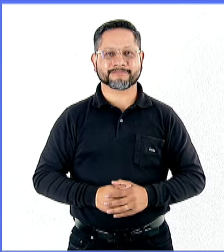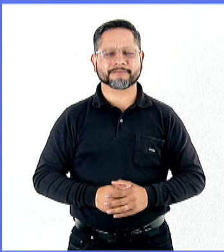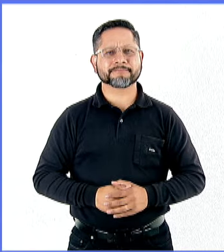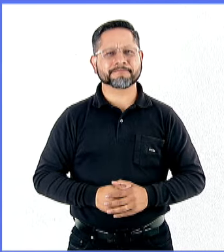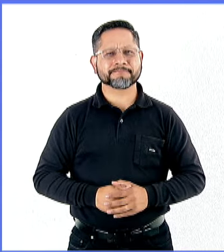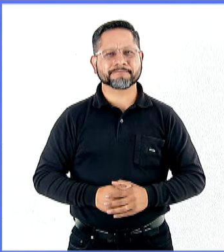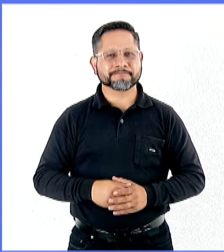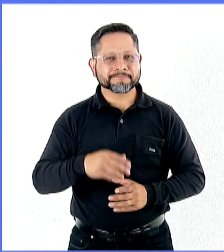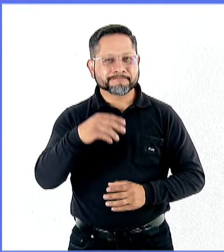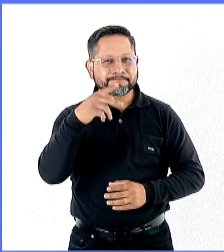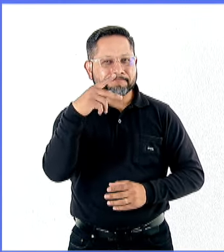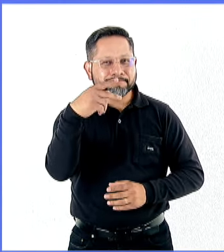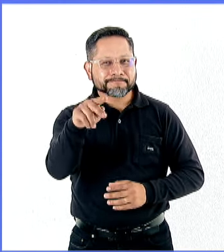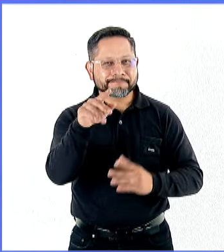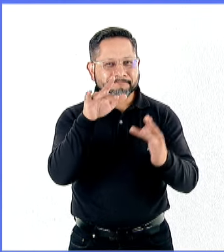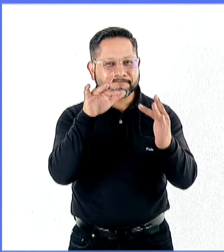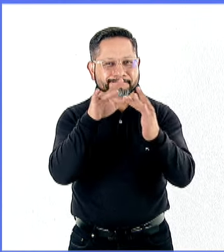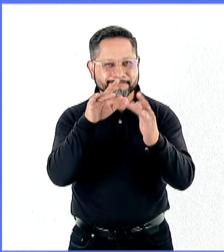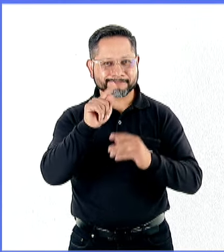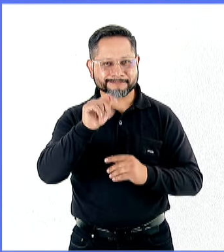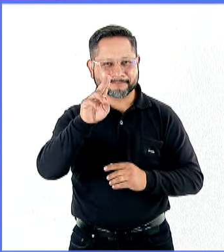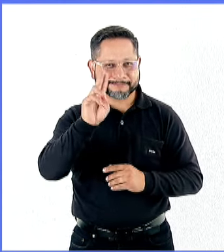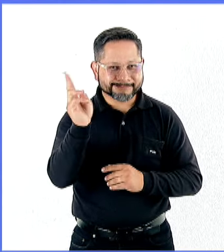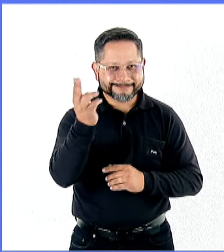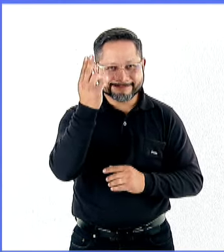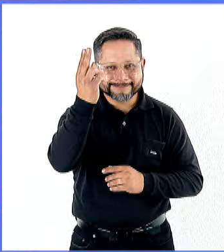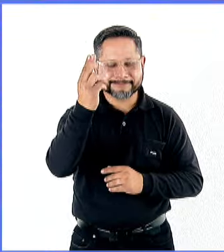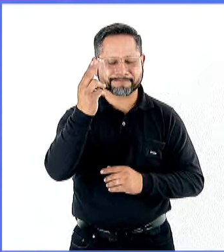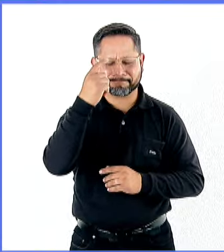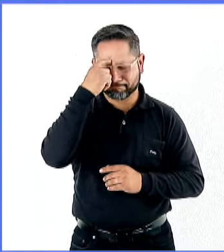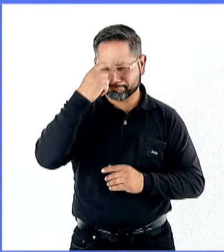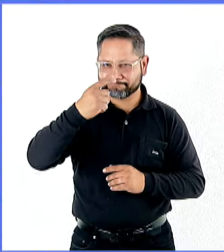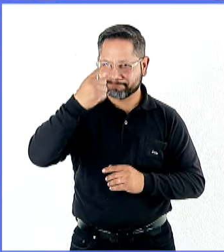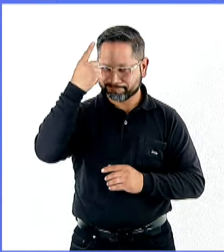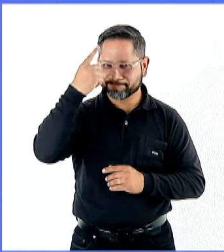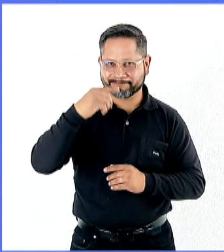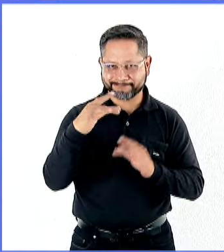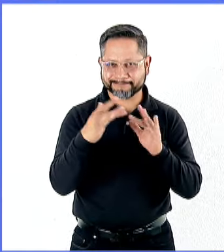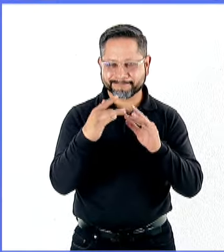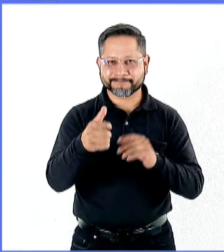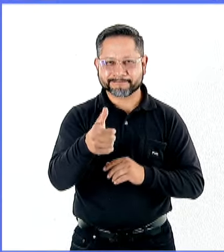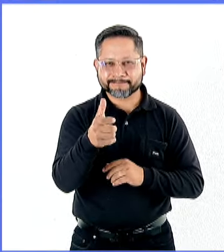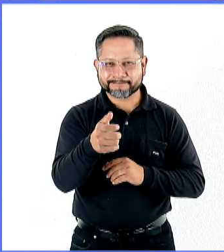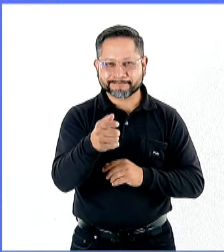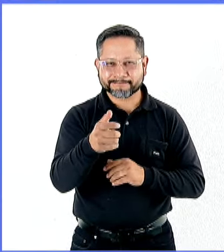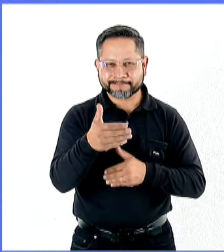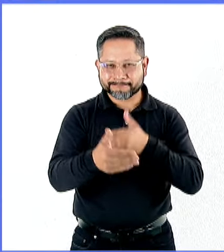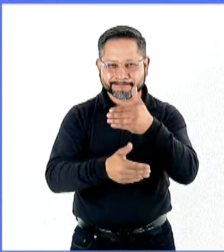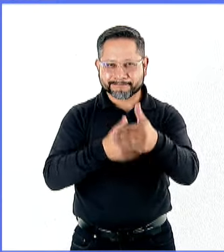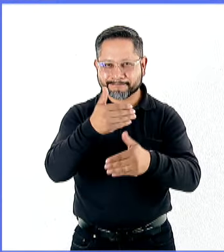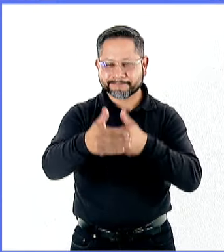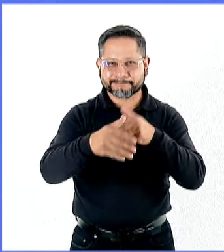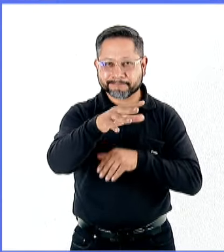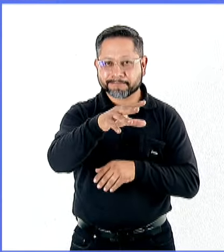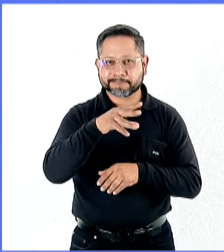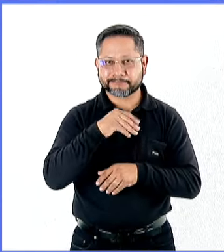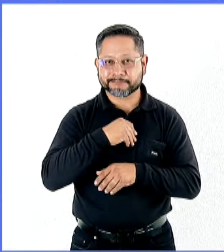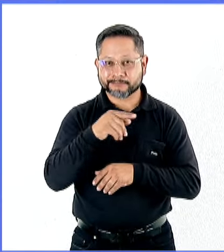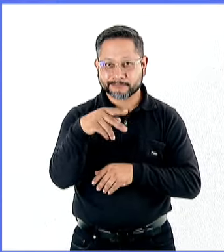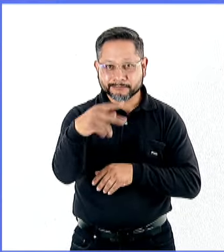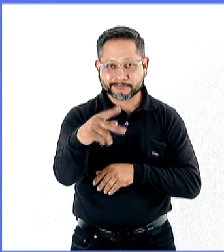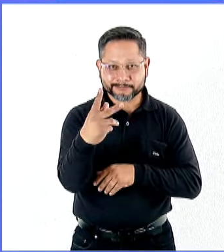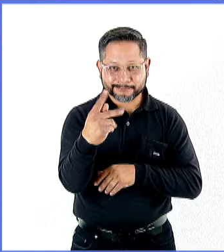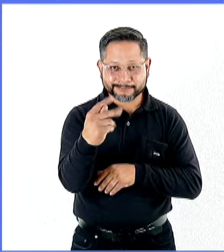Sintonizar la nueva frecuencia de TVUNAM es muy fácil. Sigue estos sencillos pasos para